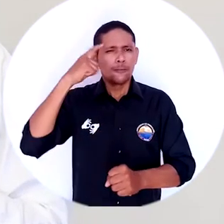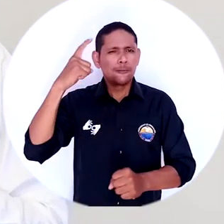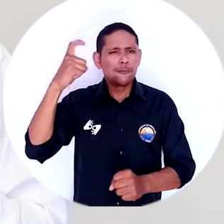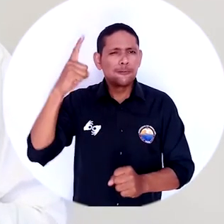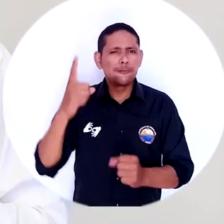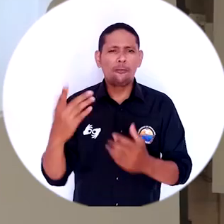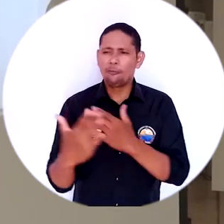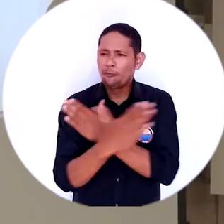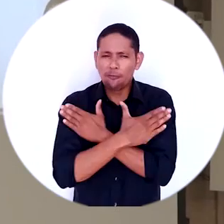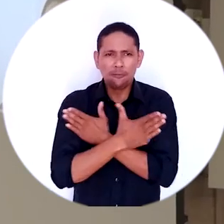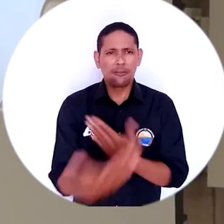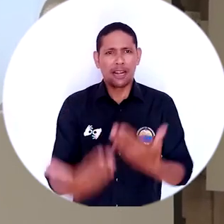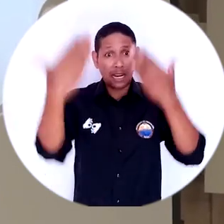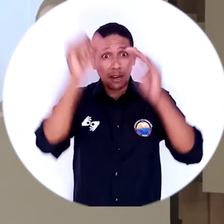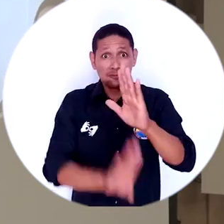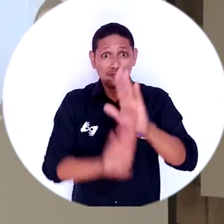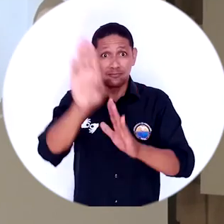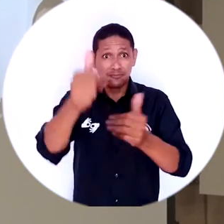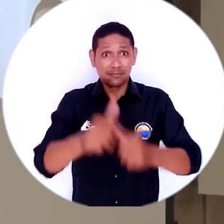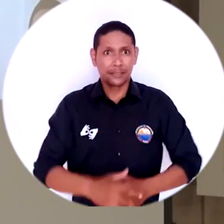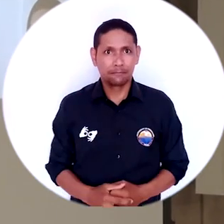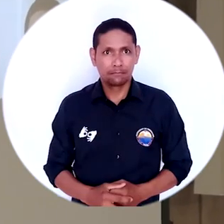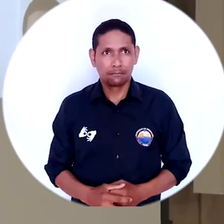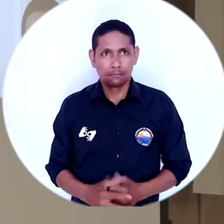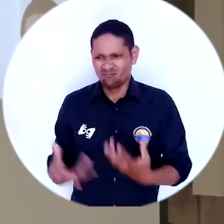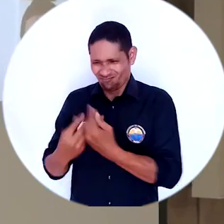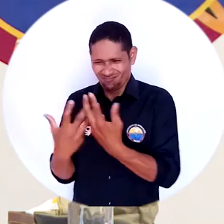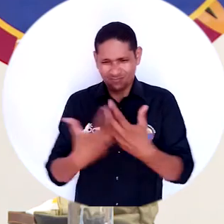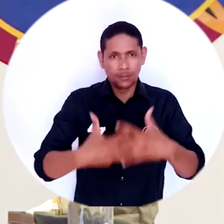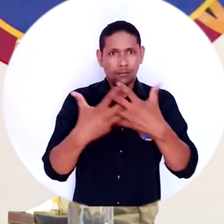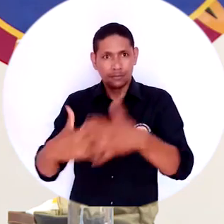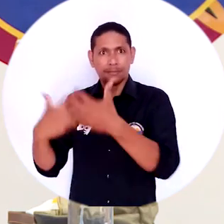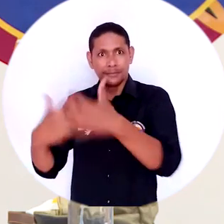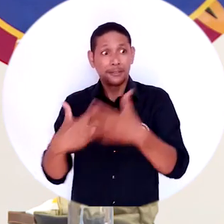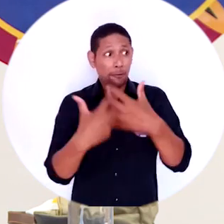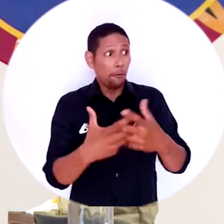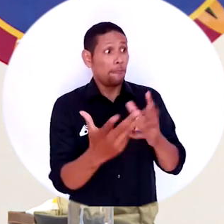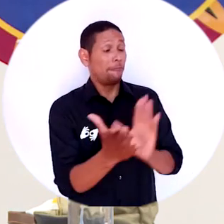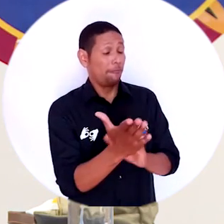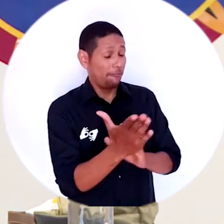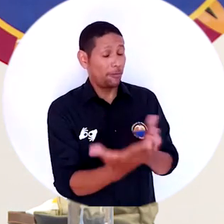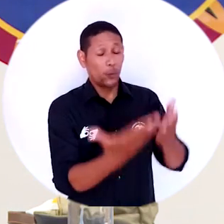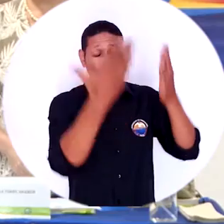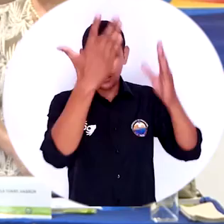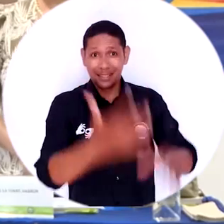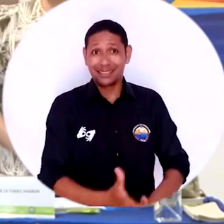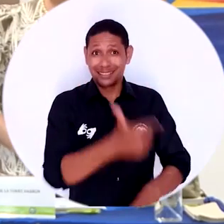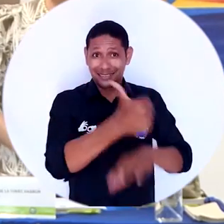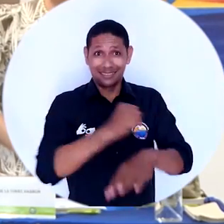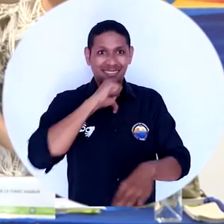todos los magdalenenses. Líderes de gremios productivos celebraron la posesión del rector Vera destacando los logros del primer